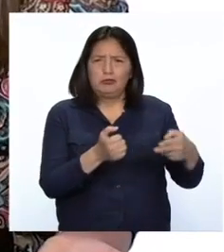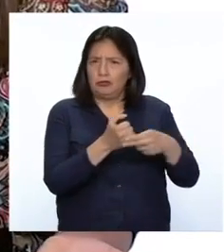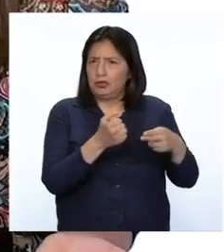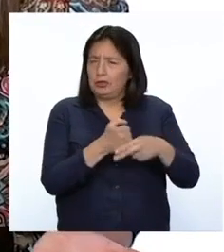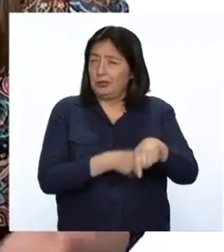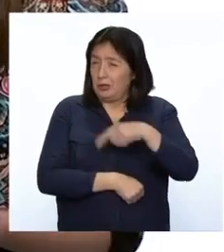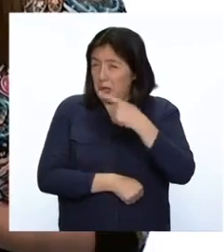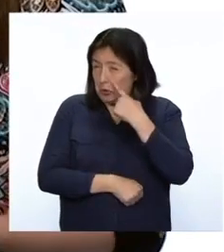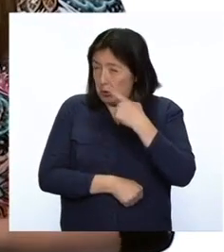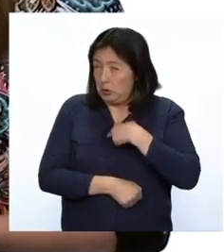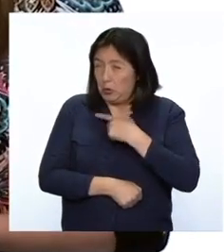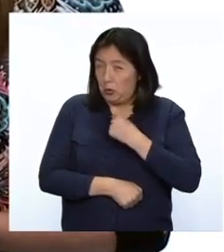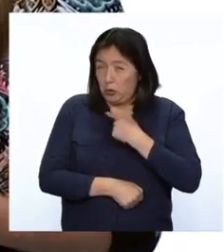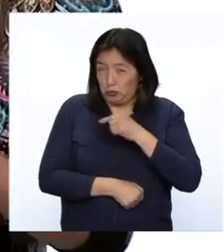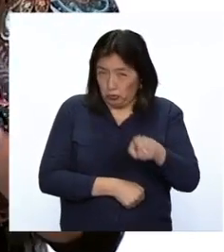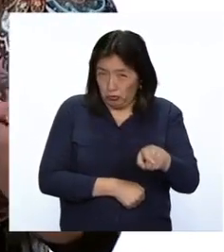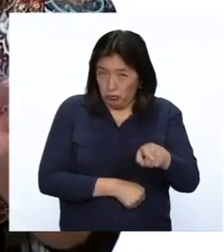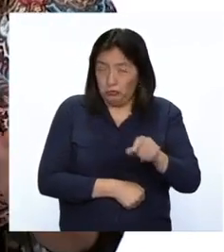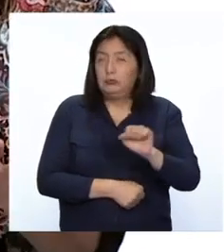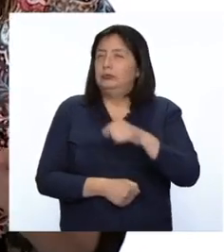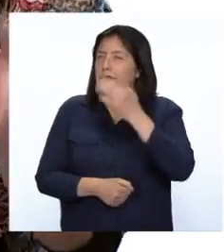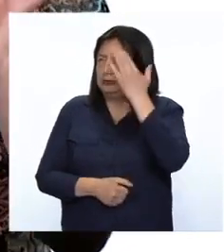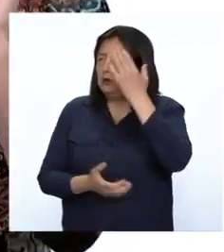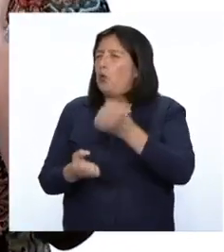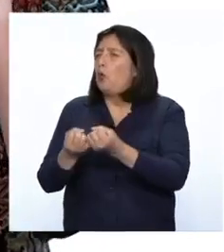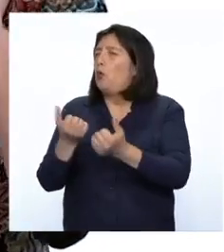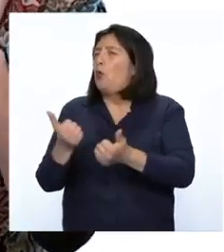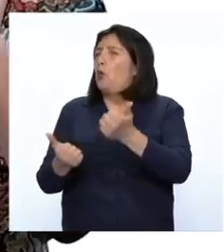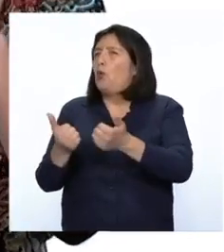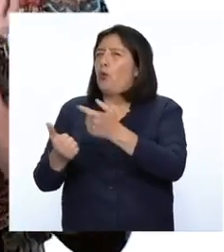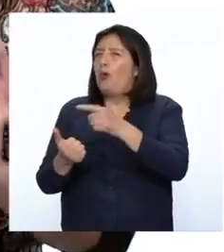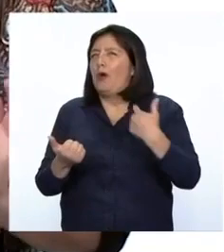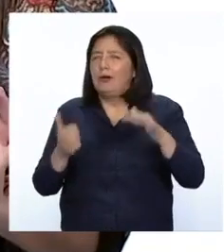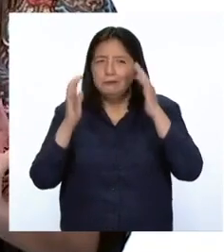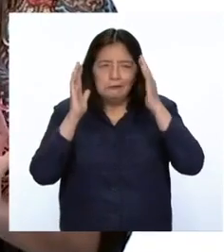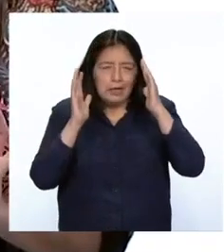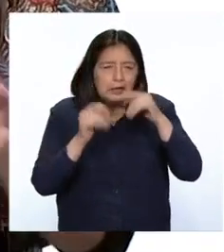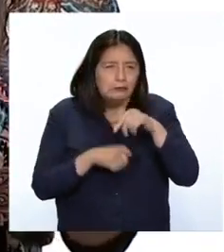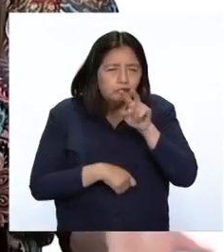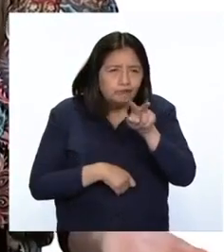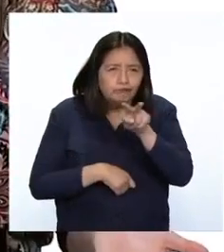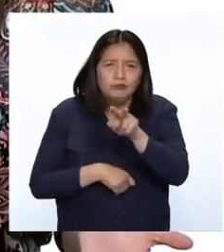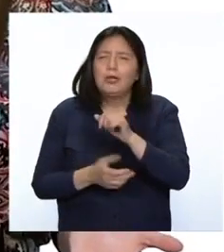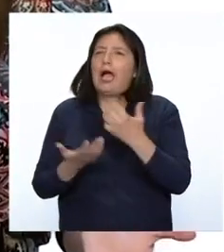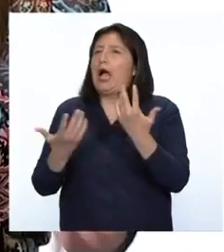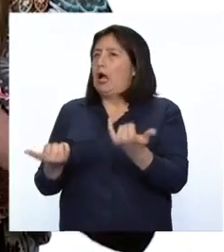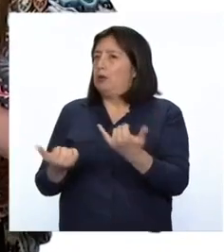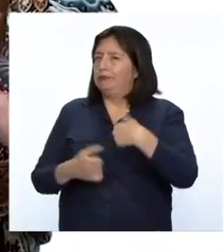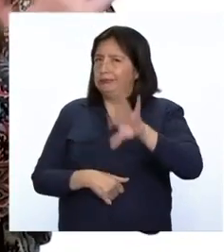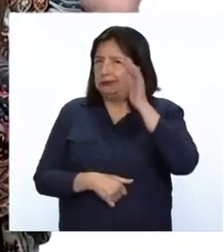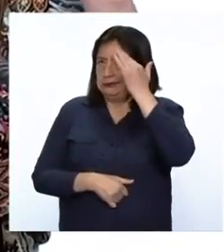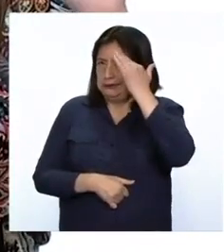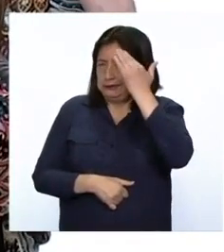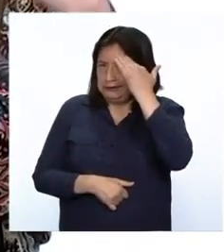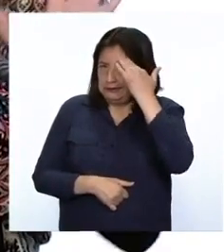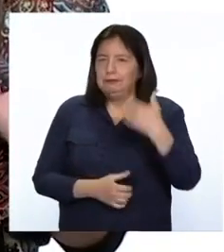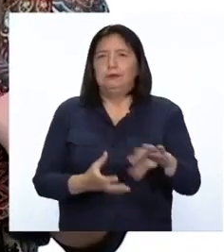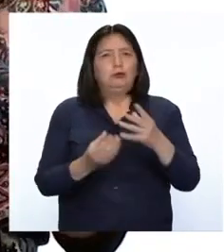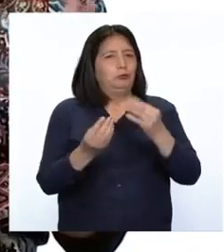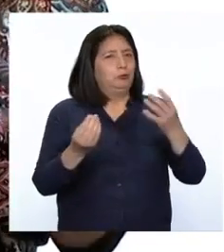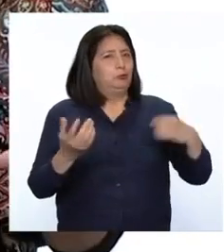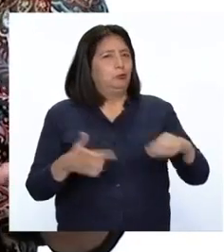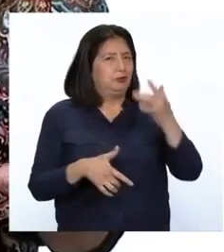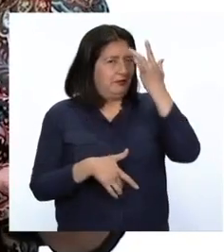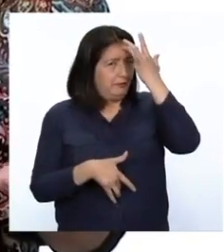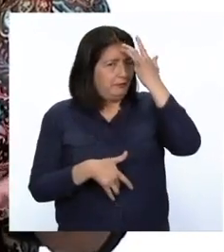gustó conocer sobre estos proyectos? ¿Cuál de ellos les llamó más la atención? Ahora que ya sabemos tanto sobre la